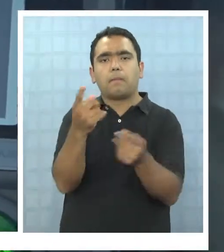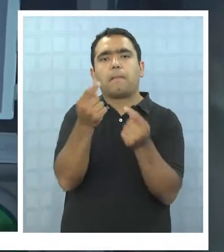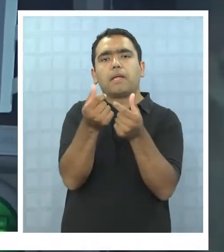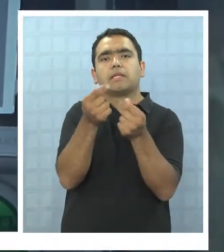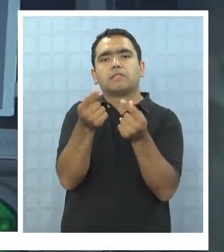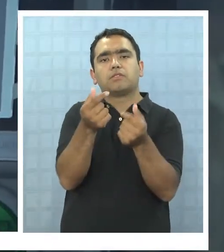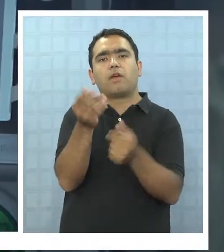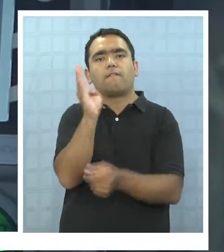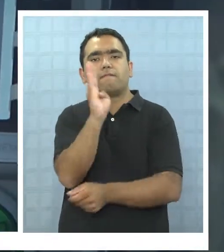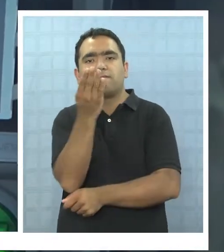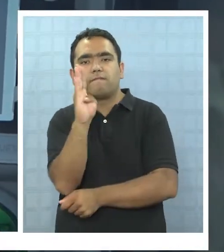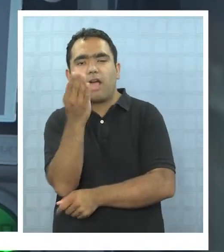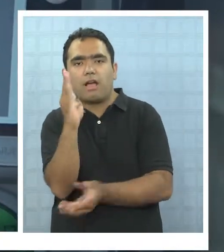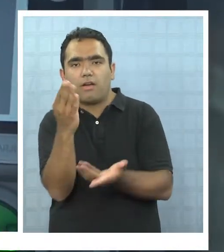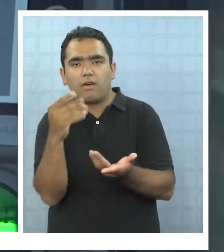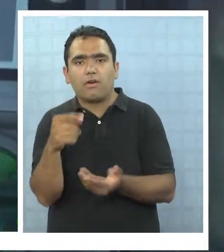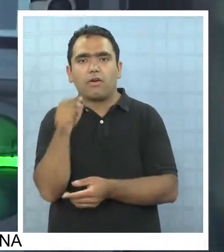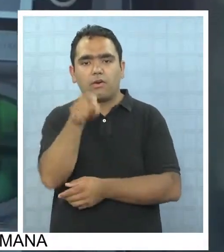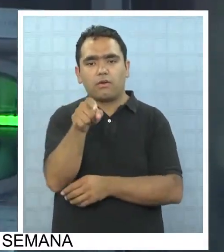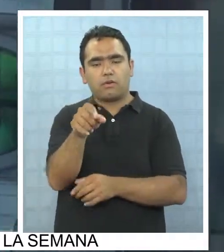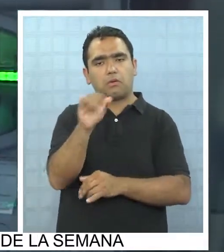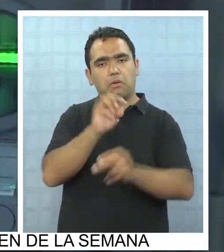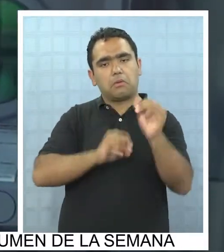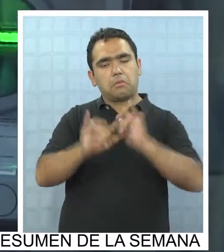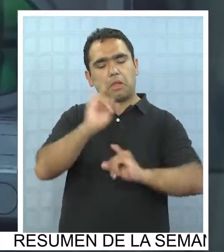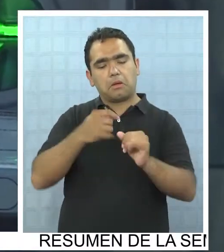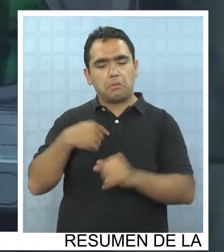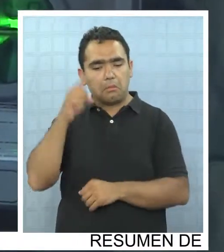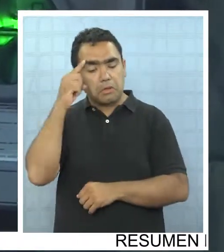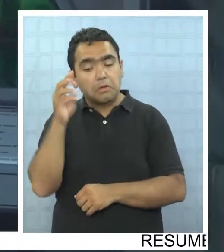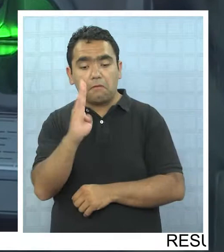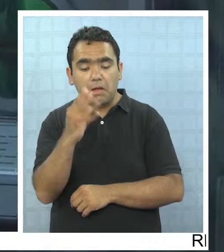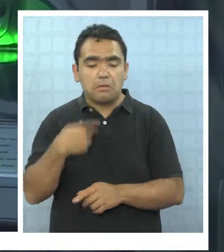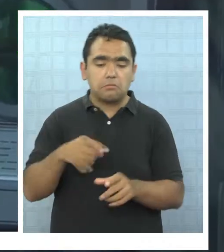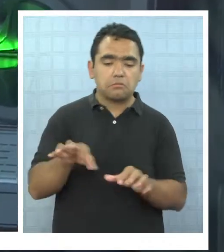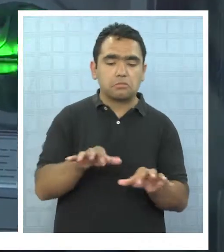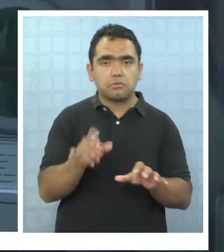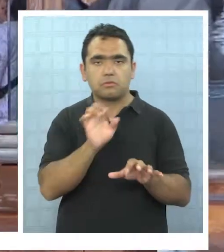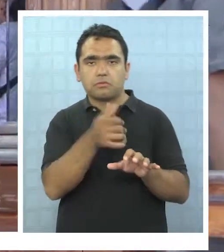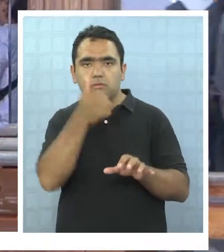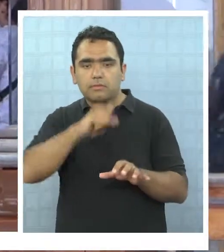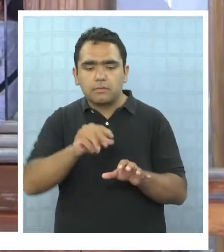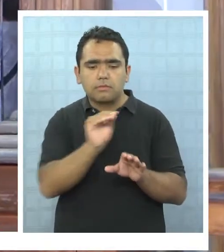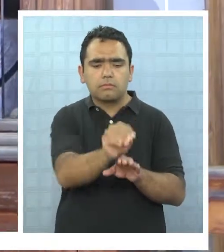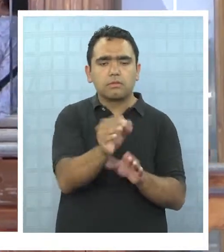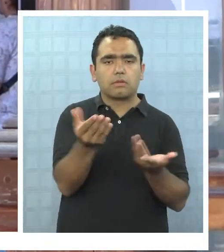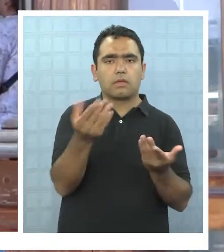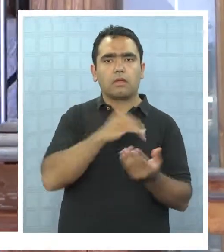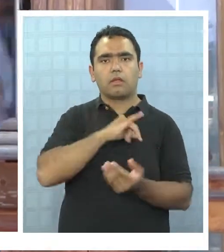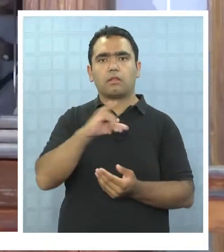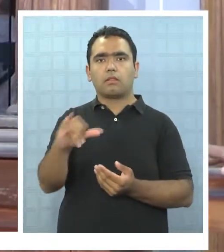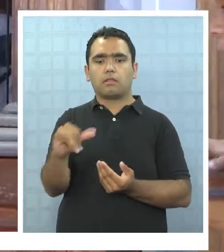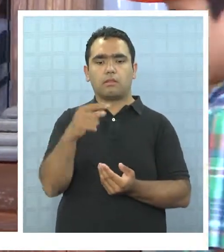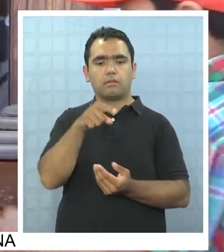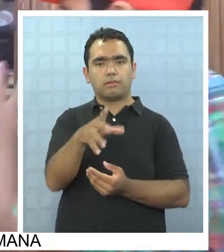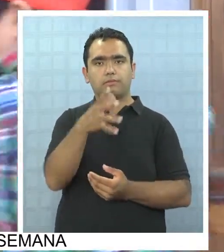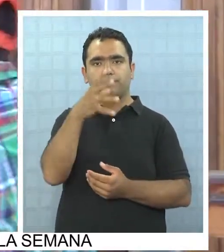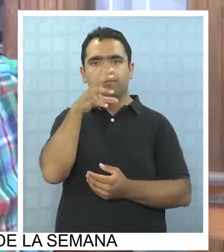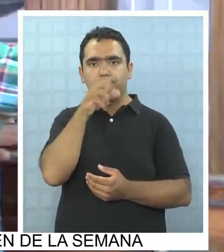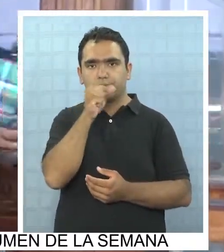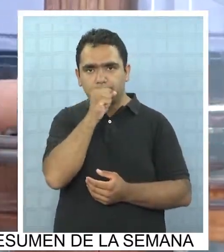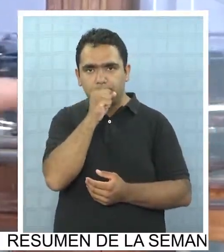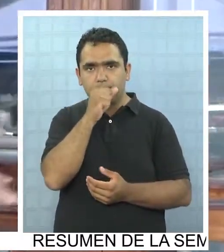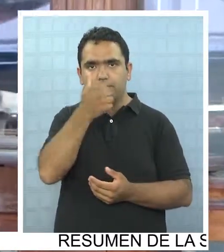ficticia similar a la de un banco en el cual se ingresan los datos y se rescatan esos datos de las tarjetas y luego se lo utiliza. El fiscal regional indicó que las